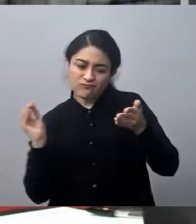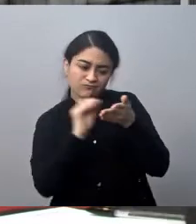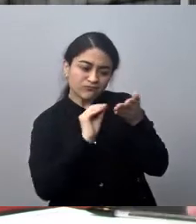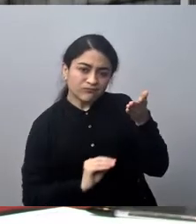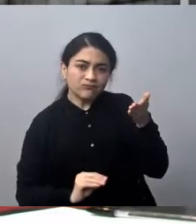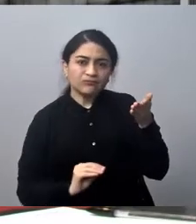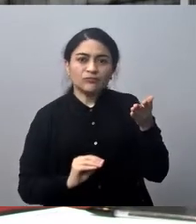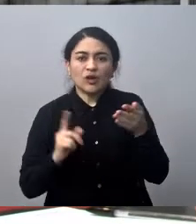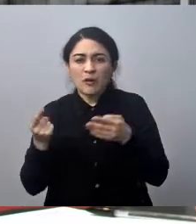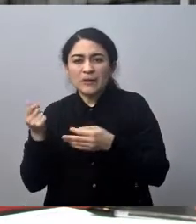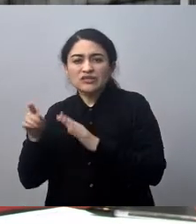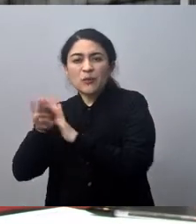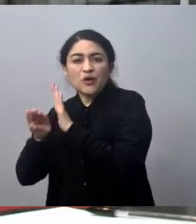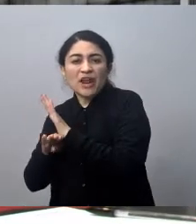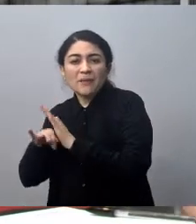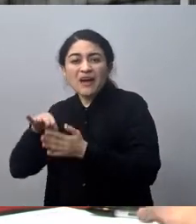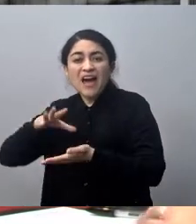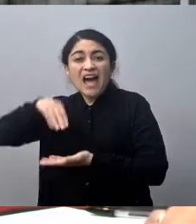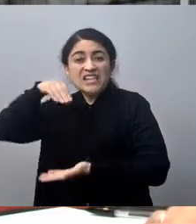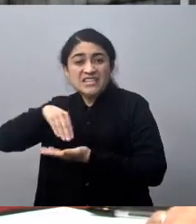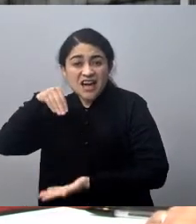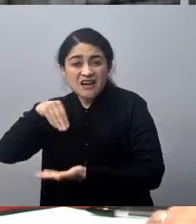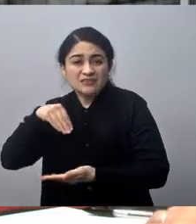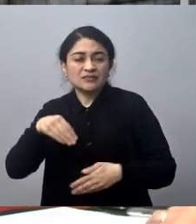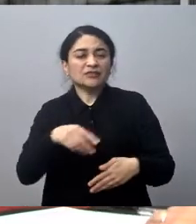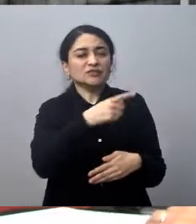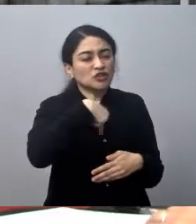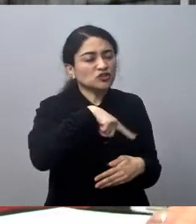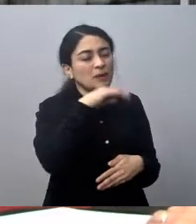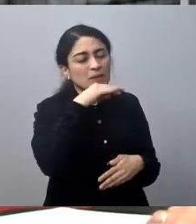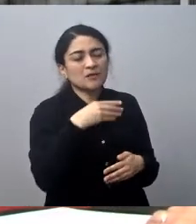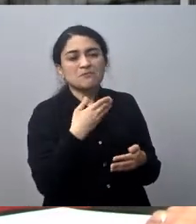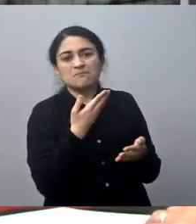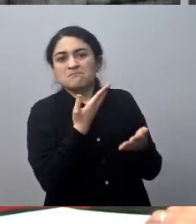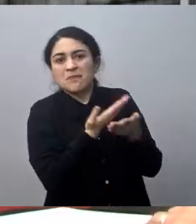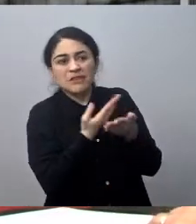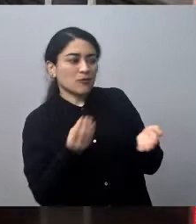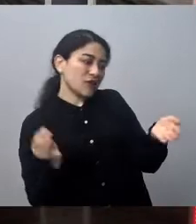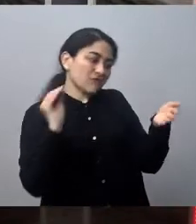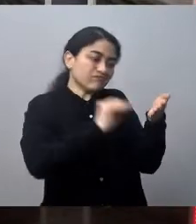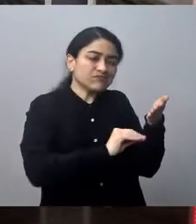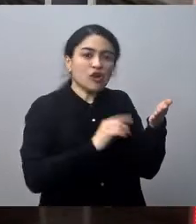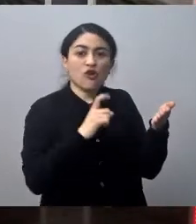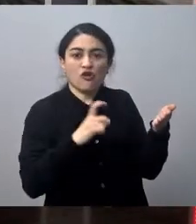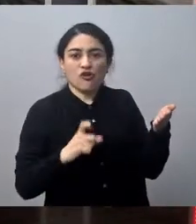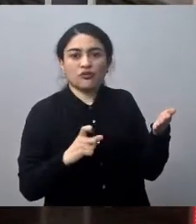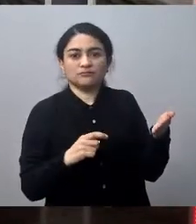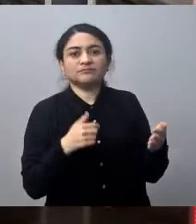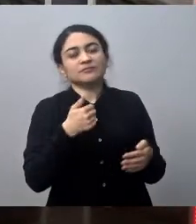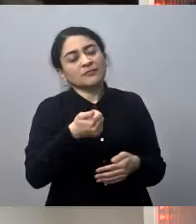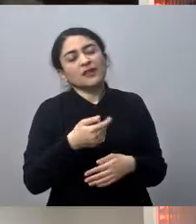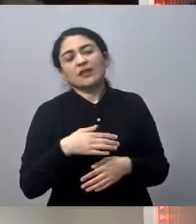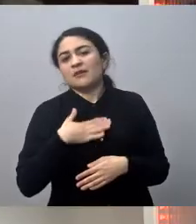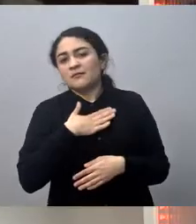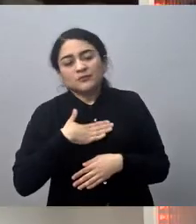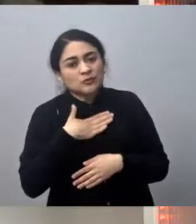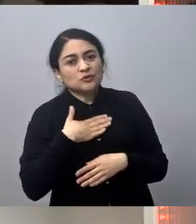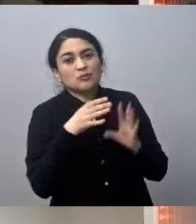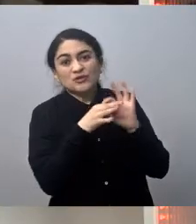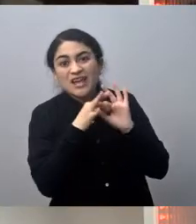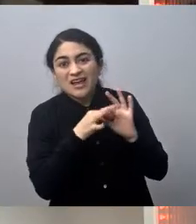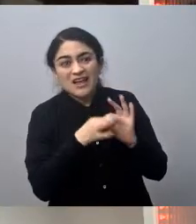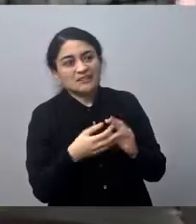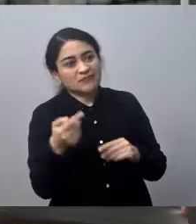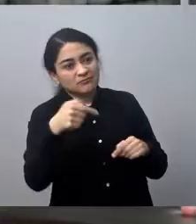exactamente entonces hemos hecho la solicitud y esperamos que también se han acogido mismo alcalde Óscar Sumonte alcalde Concon muchas gracias por estar con nosotros